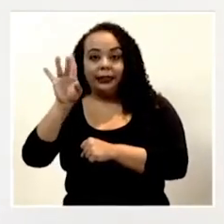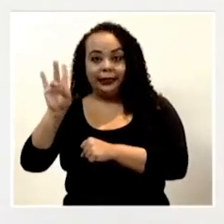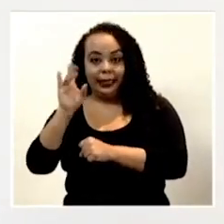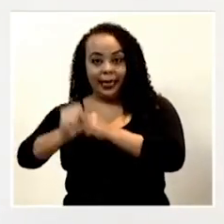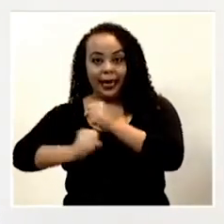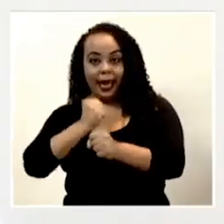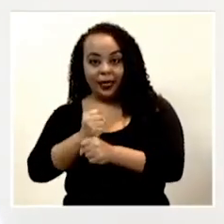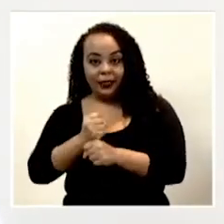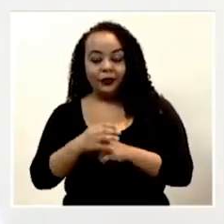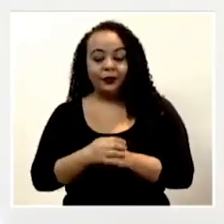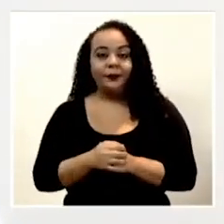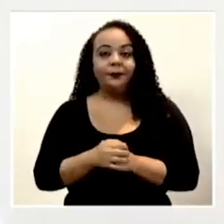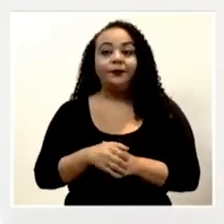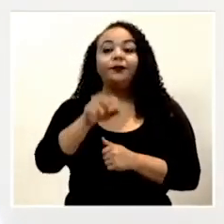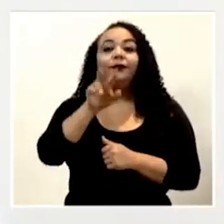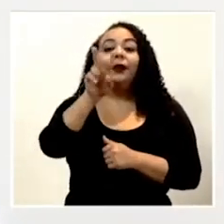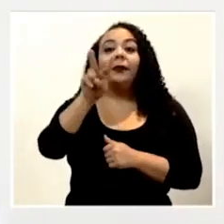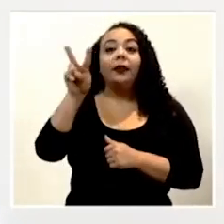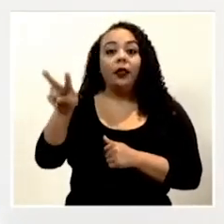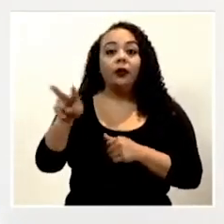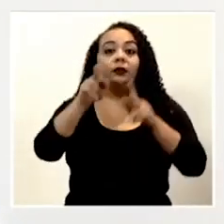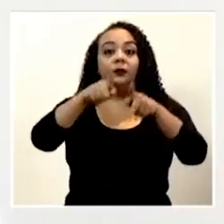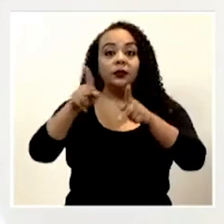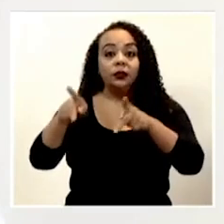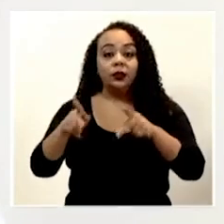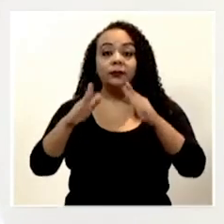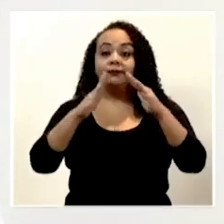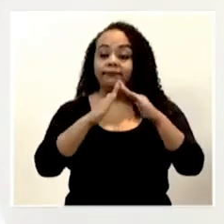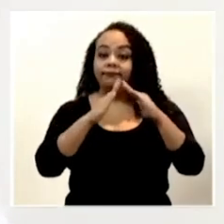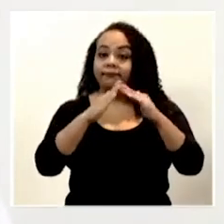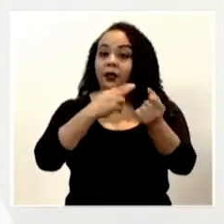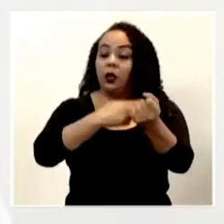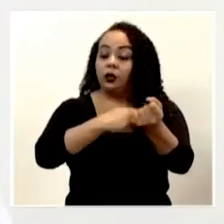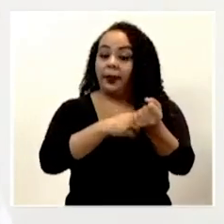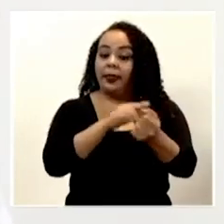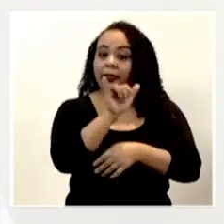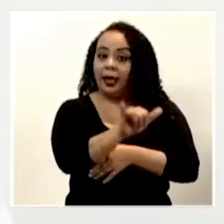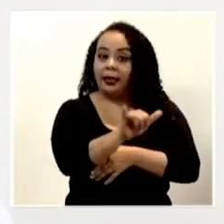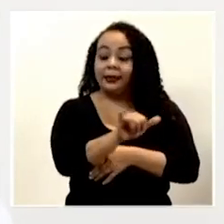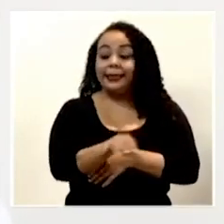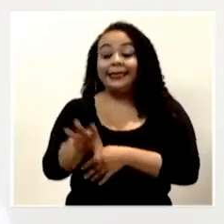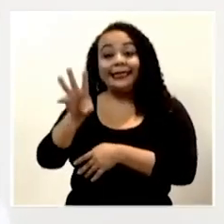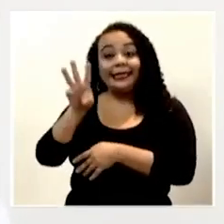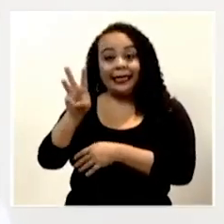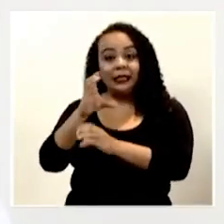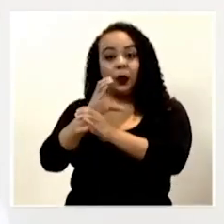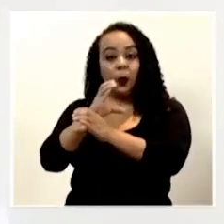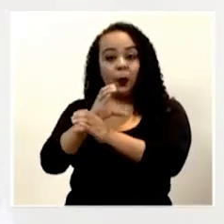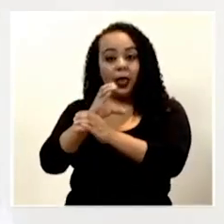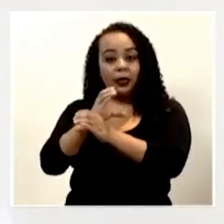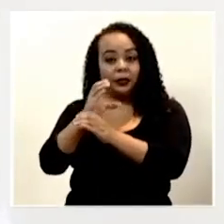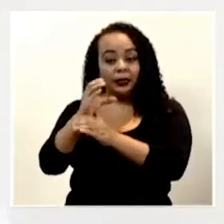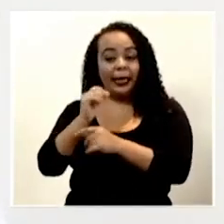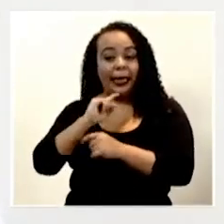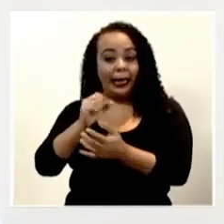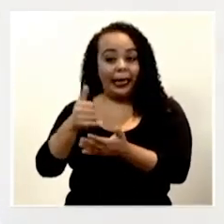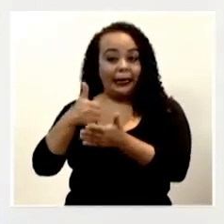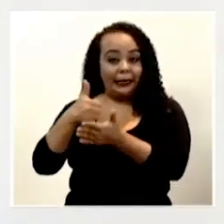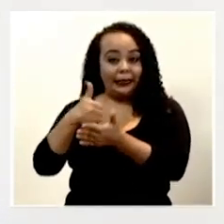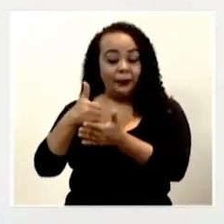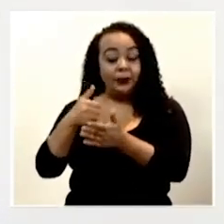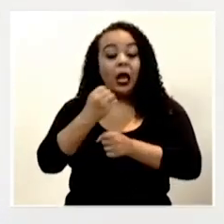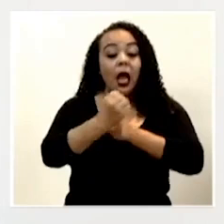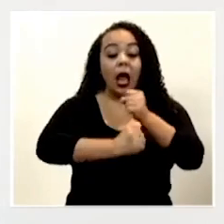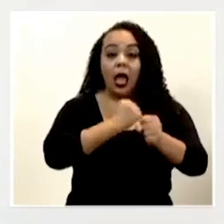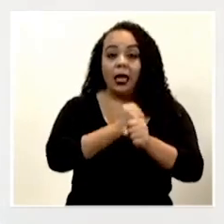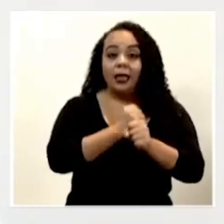años. 22 personas se encuentran hospitalizadas, 6 de ellas en cuidados intensivos, con un rango de edad